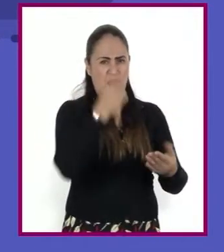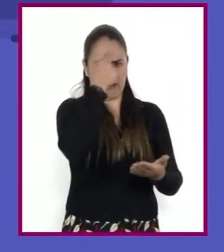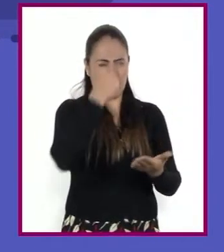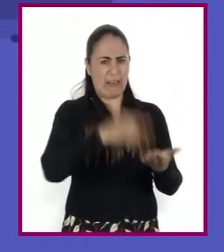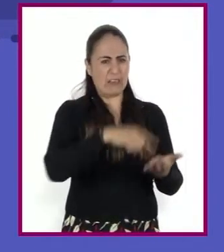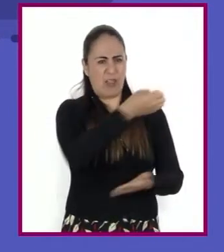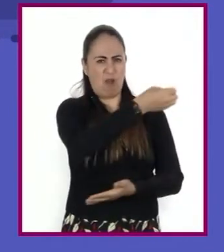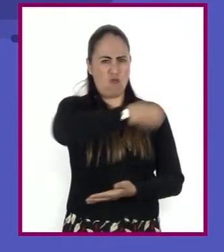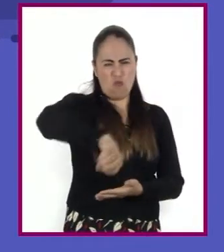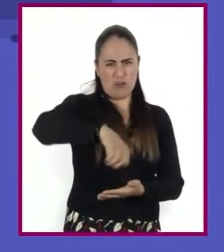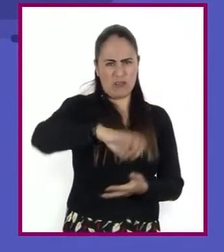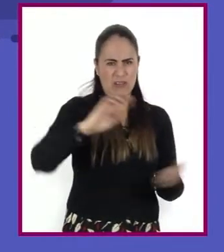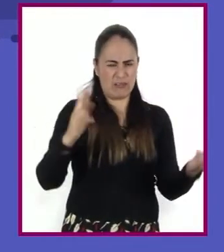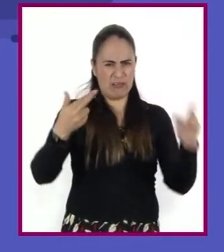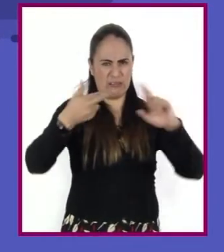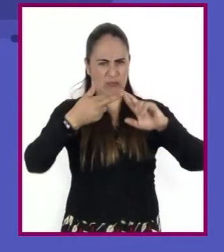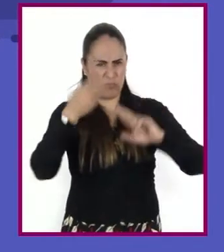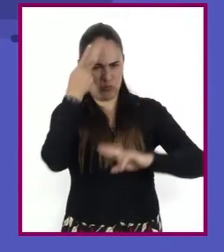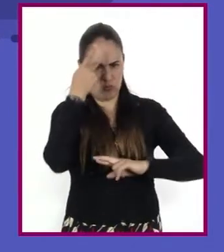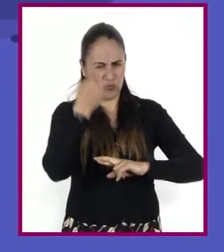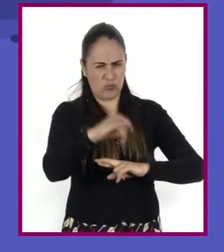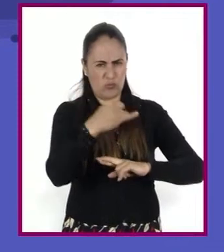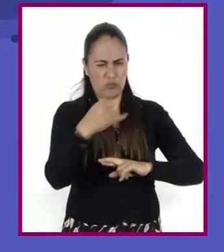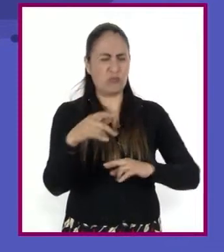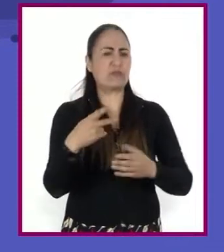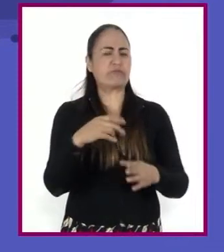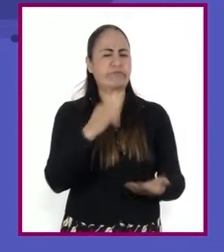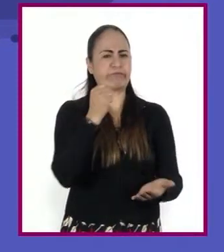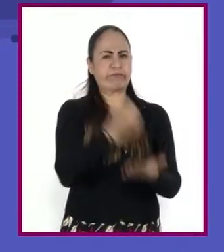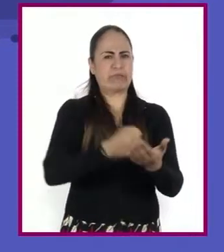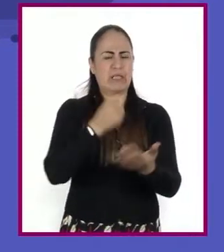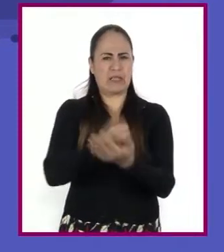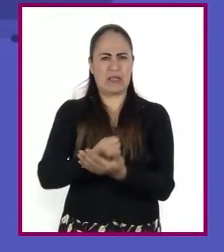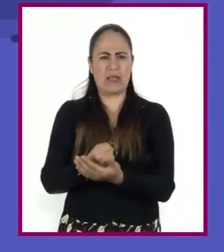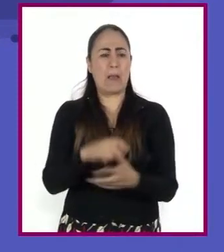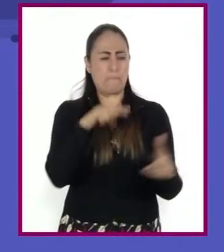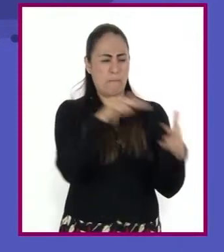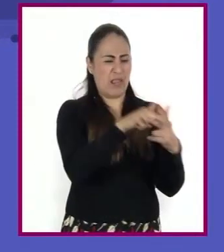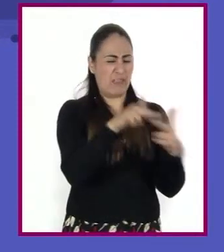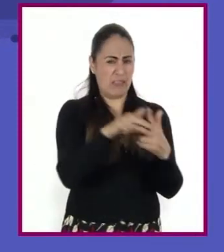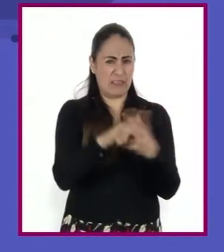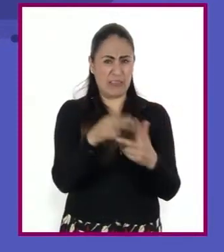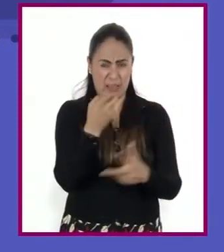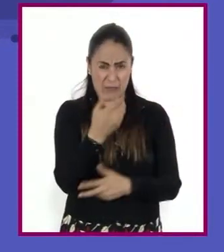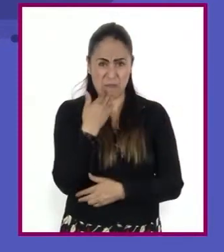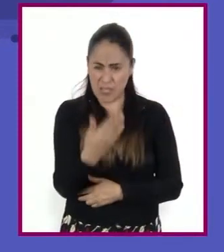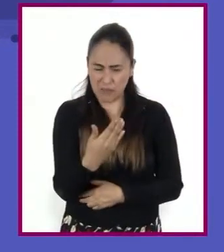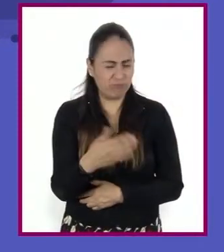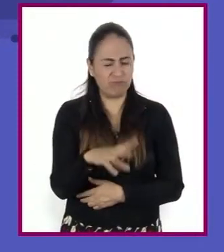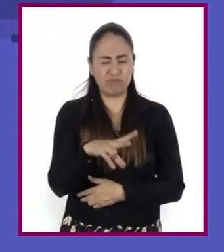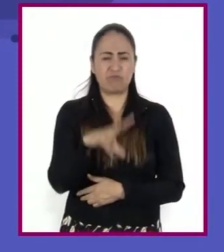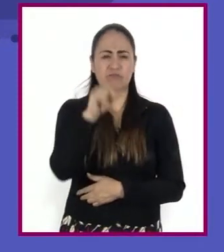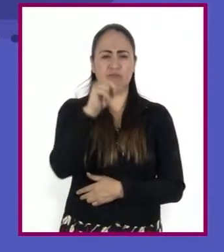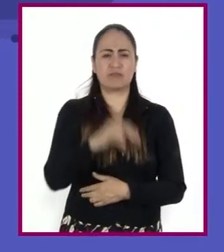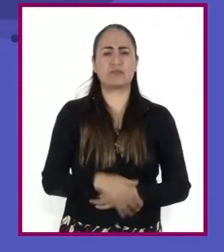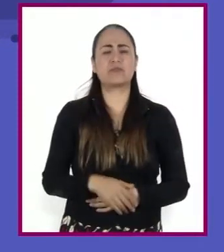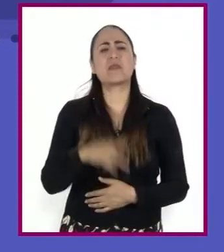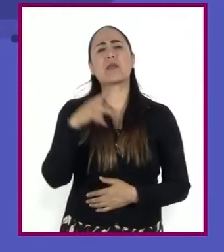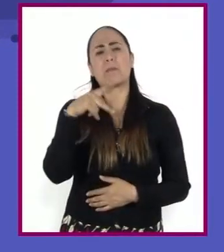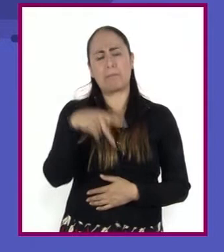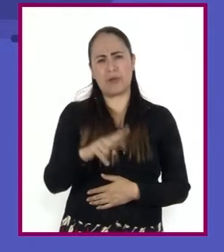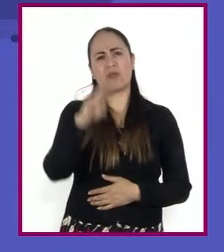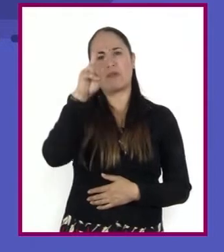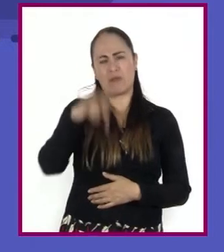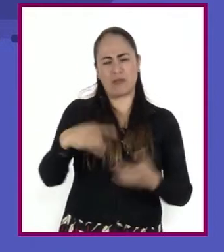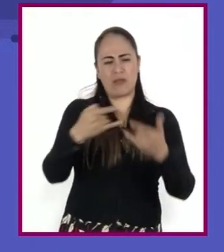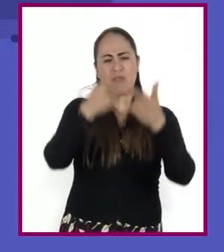y doctrinas religiosas, renegando de la matanza como medio de imposición. Lo que es real es que fue un momento